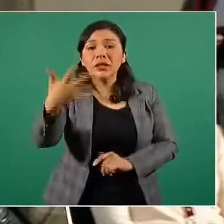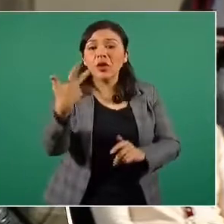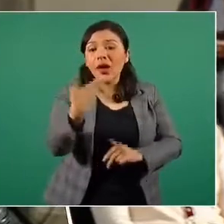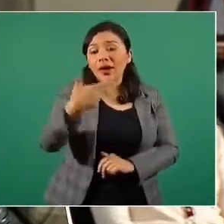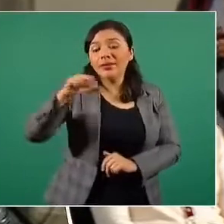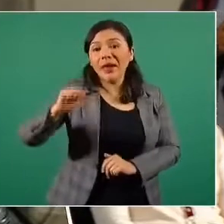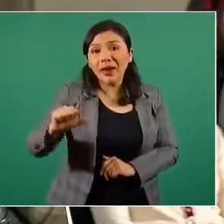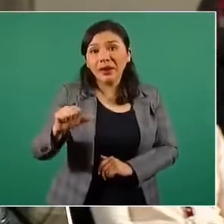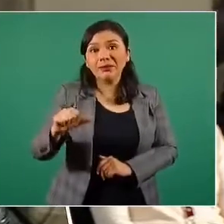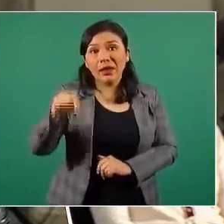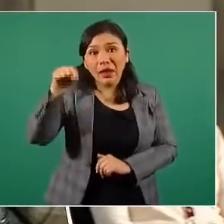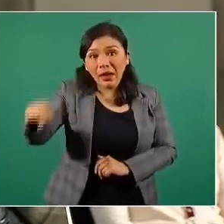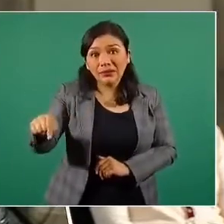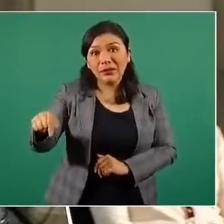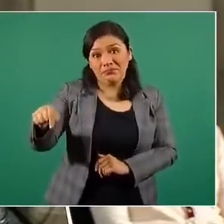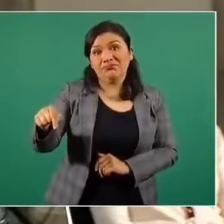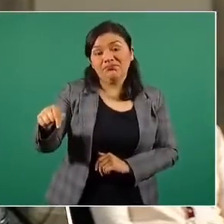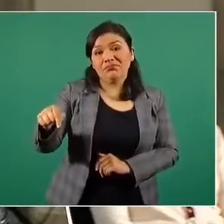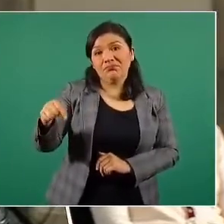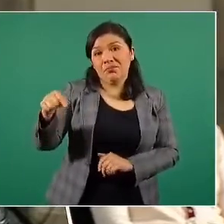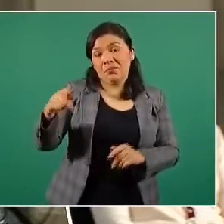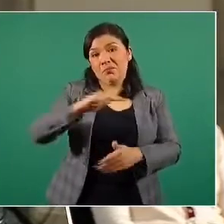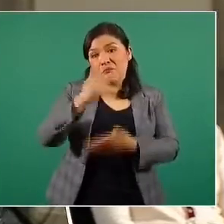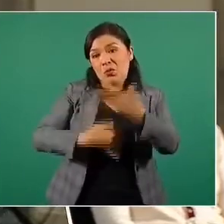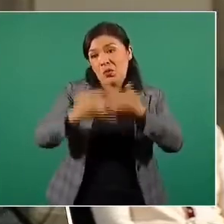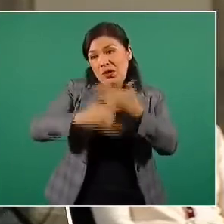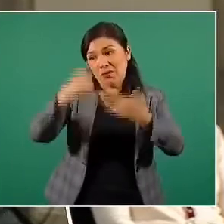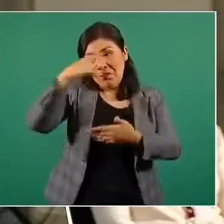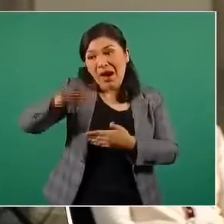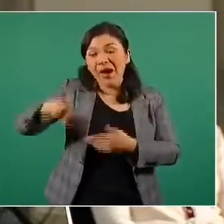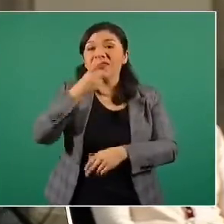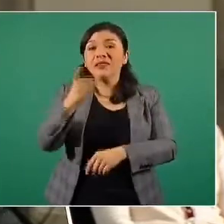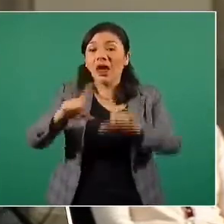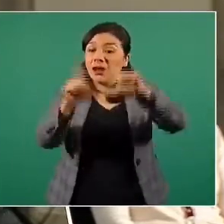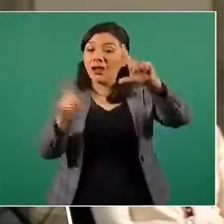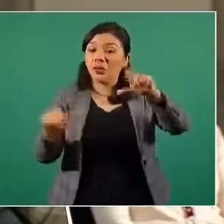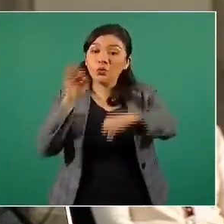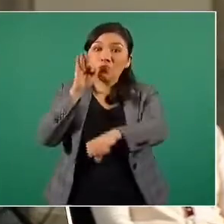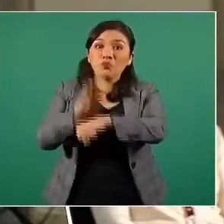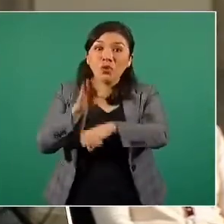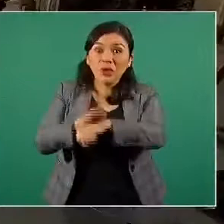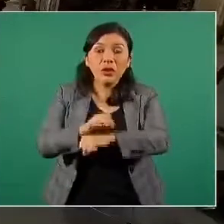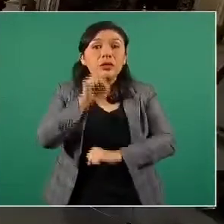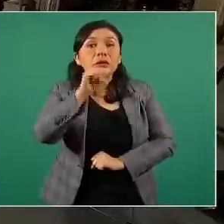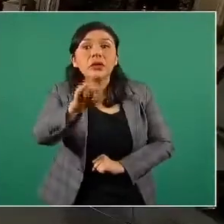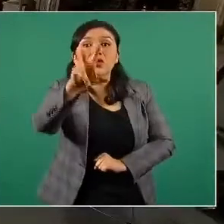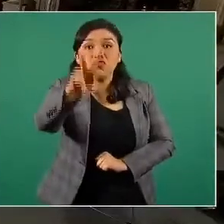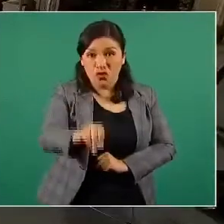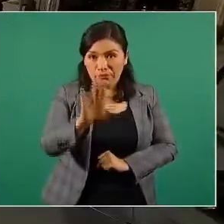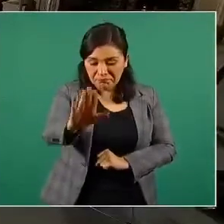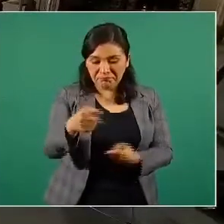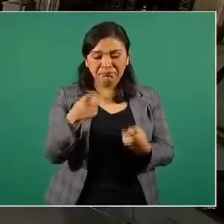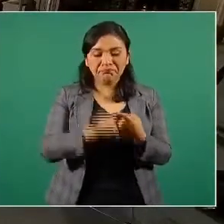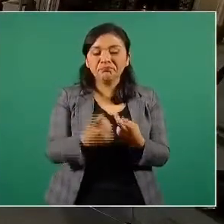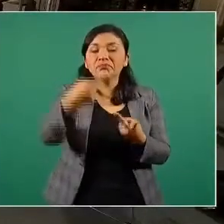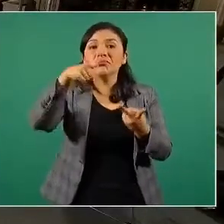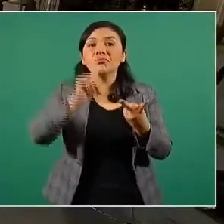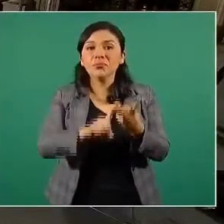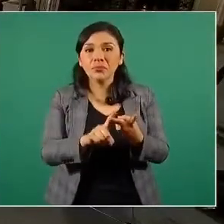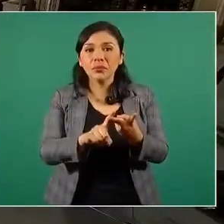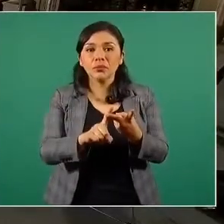de ese proyecto del Área Nacional Protegida en San Luis Potosí? ¿Sí o no? Uno. Y dos,